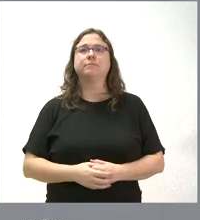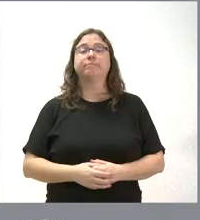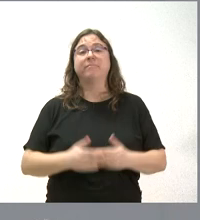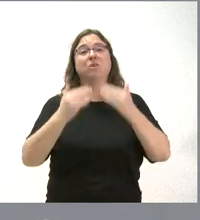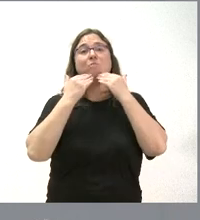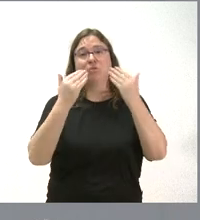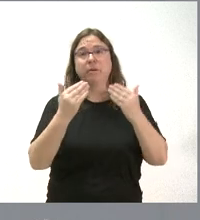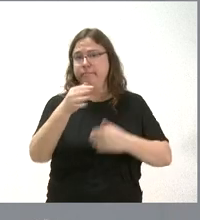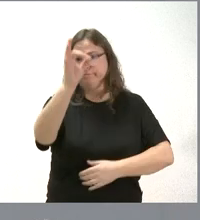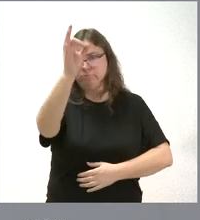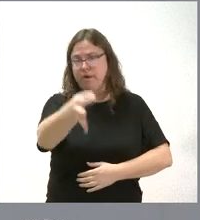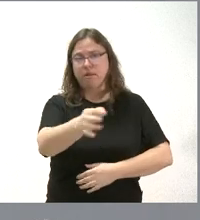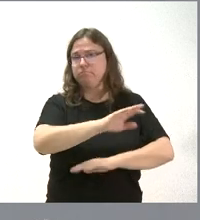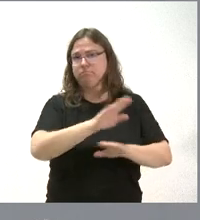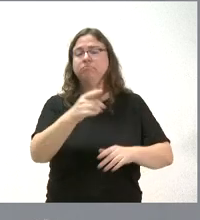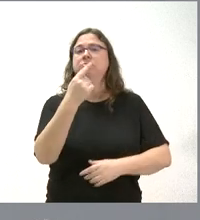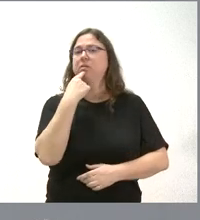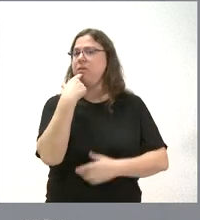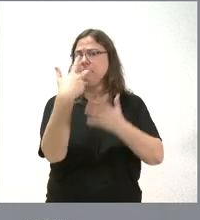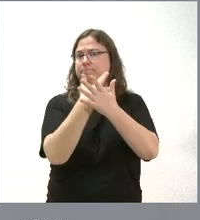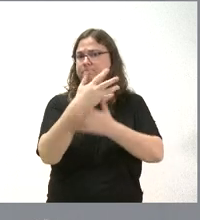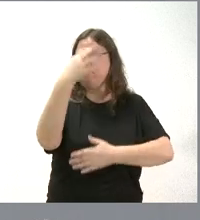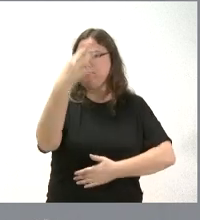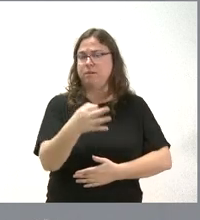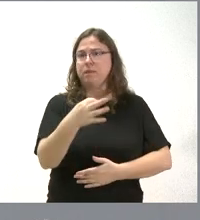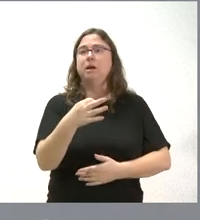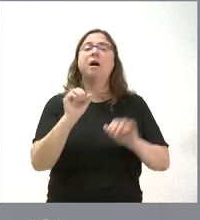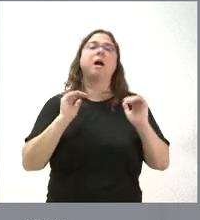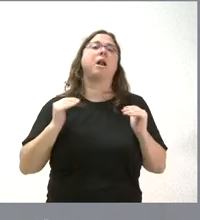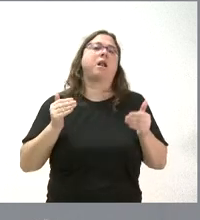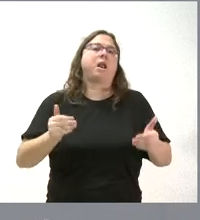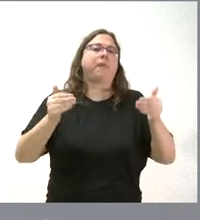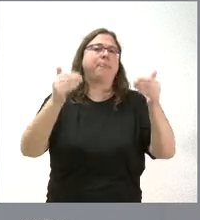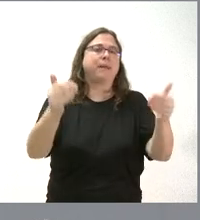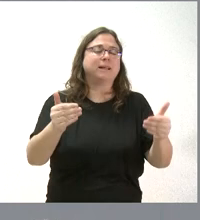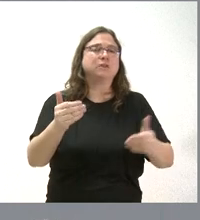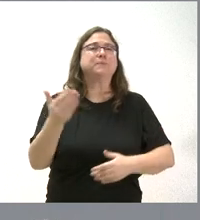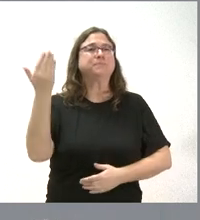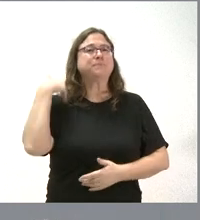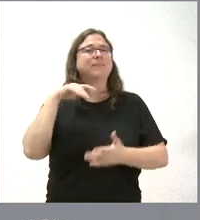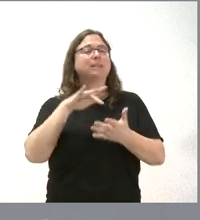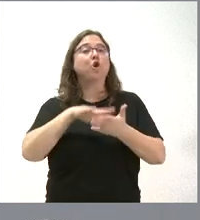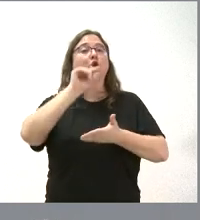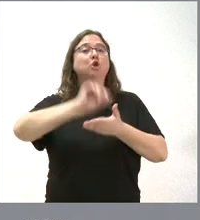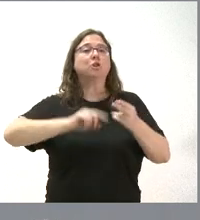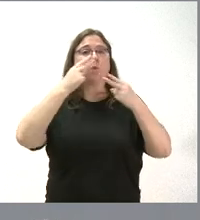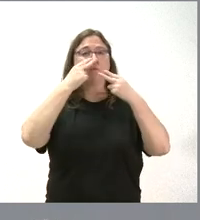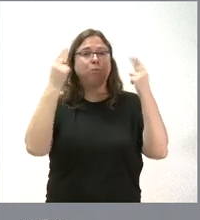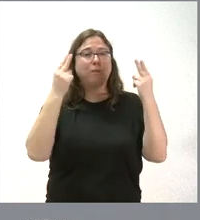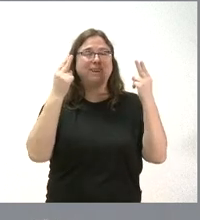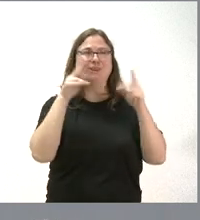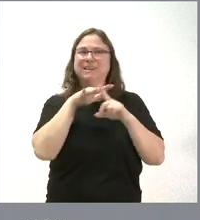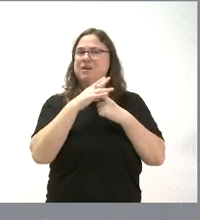muchas gracias. Siendo cierto lo que usted dice en términos de retraso, vivimos un momento en los contratos públicos que está,